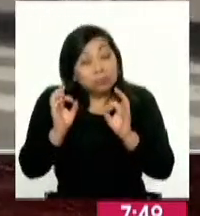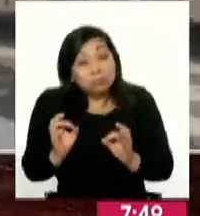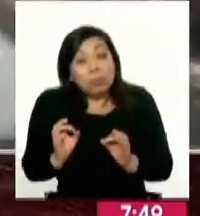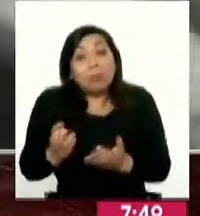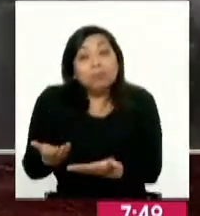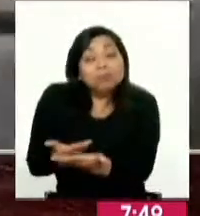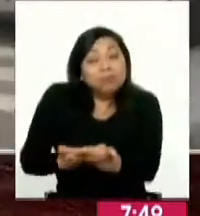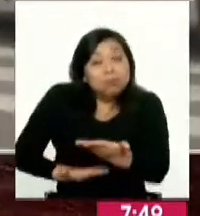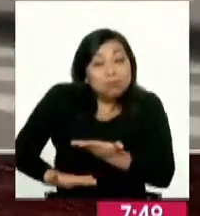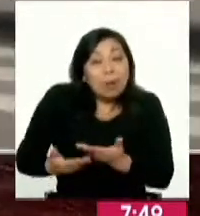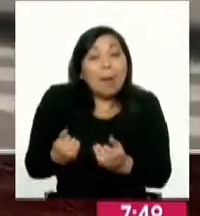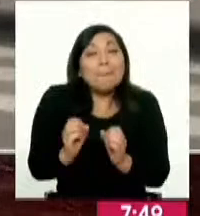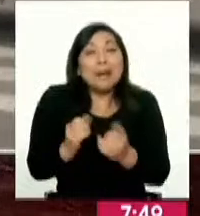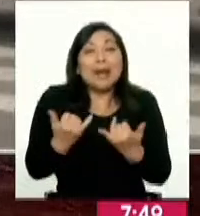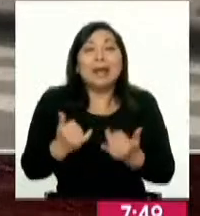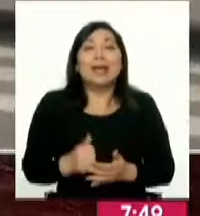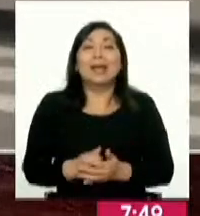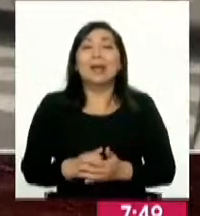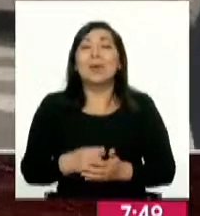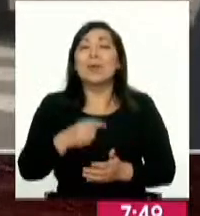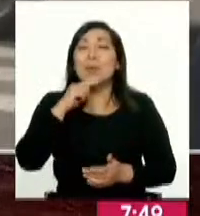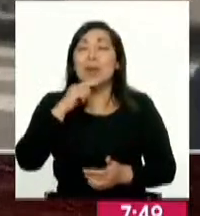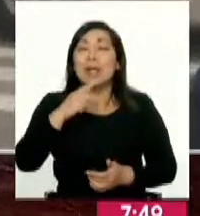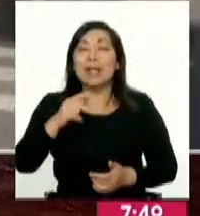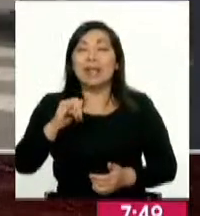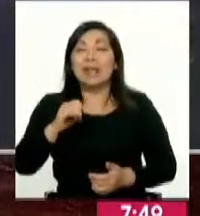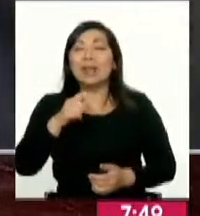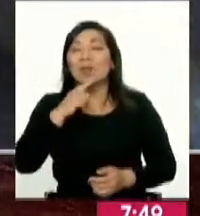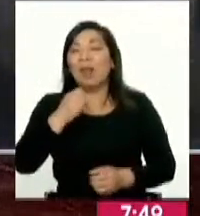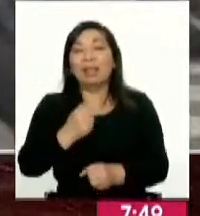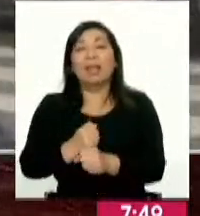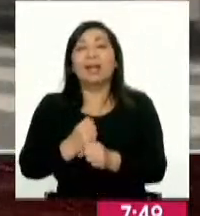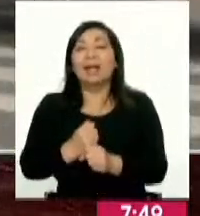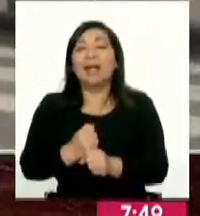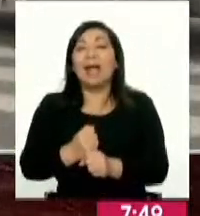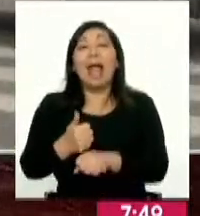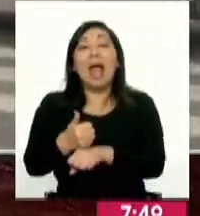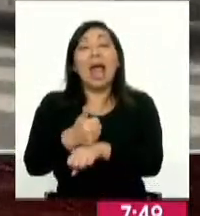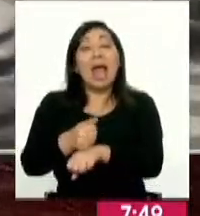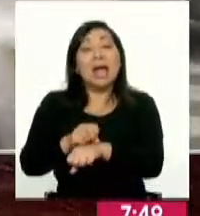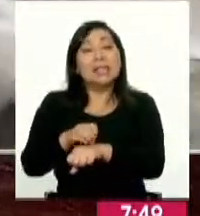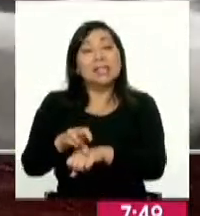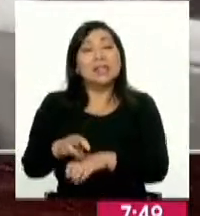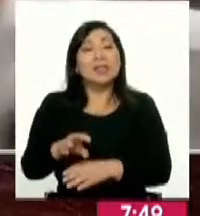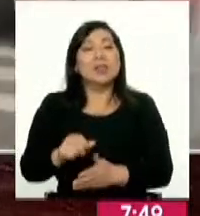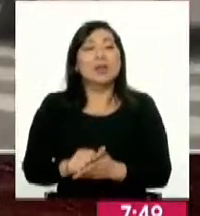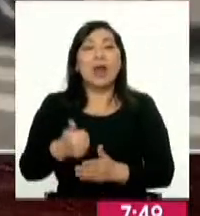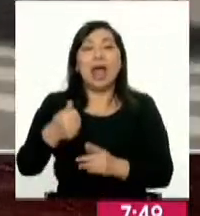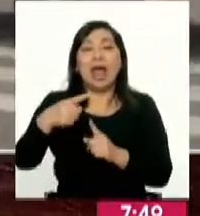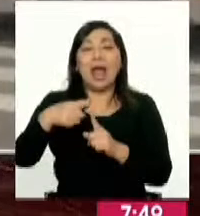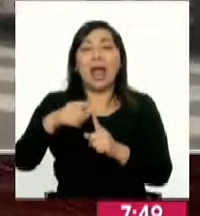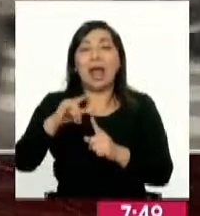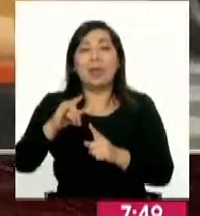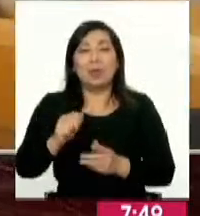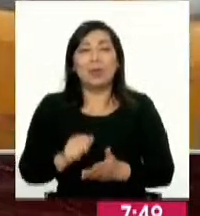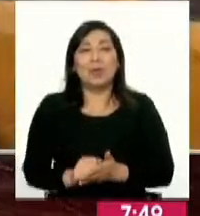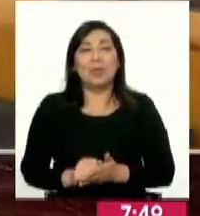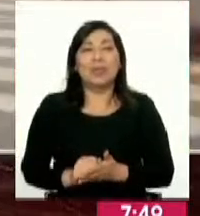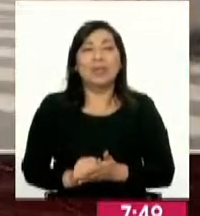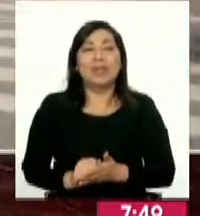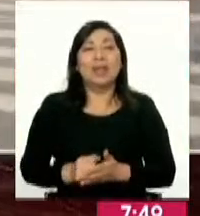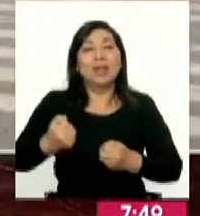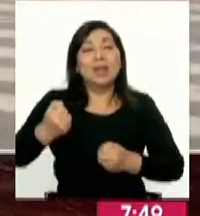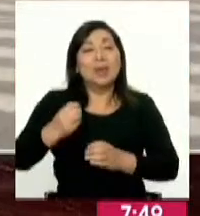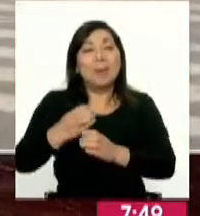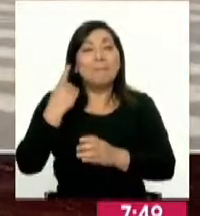rápido gracias aquí ya aquí ya Miranda funcionaria asesora de ATU la autoridad del